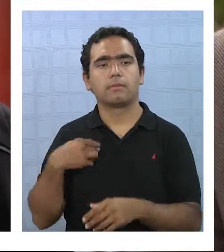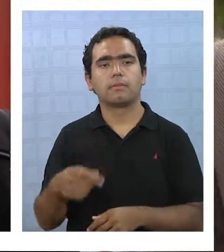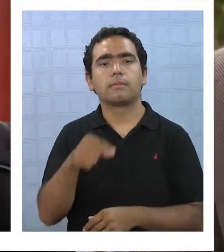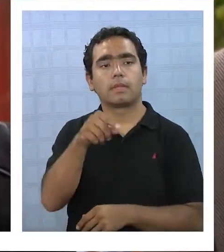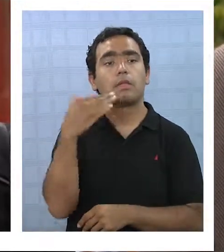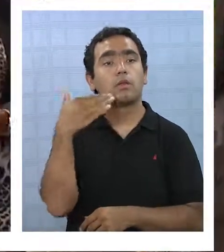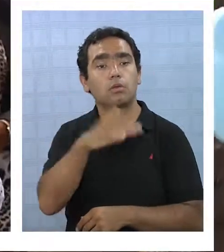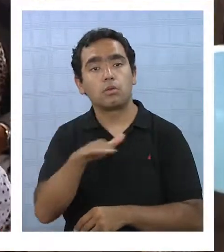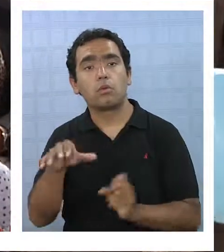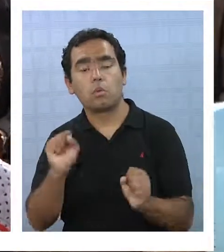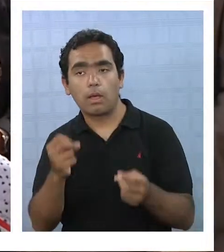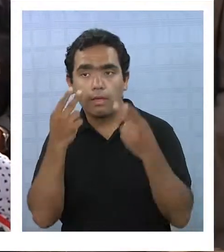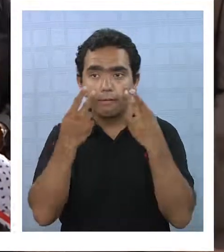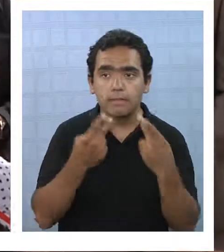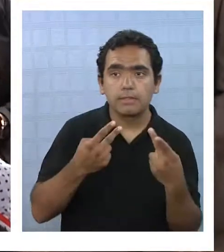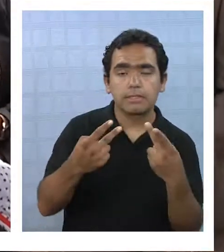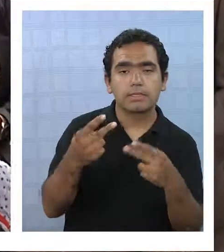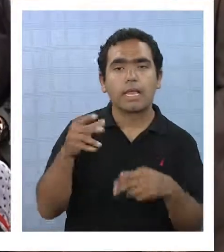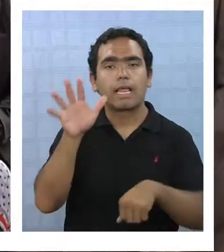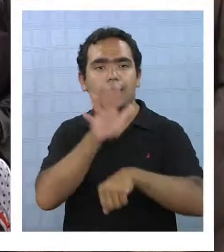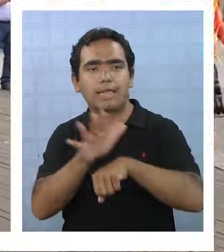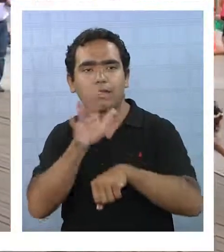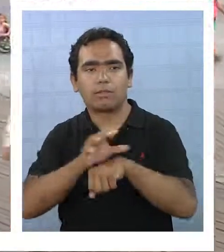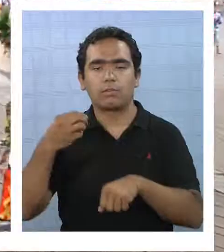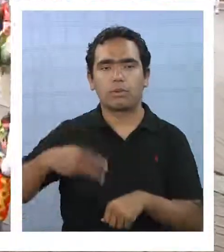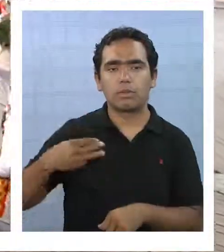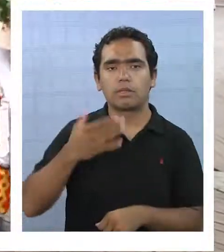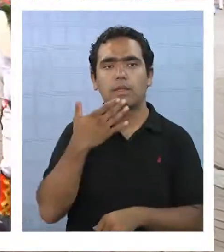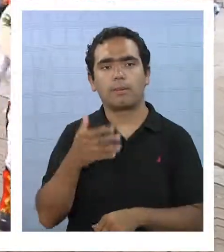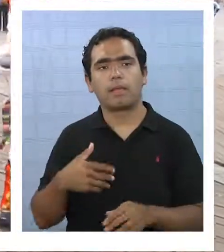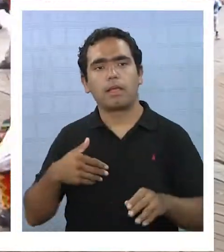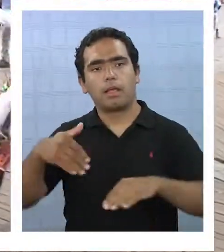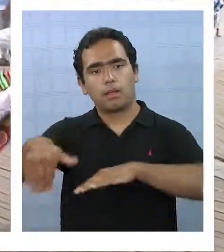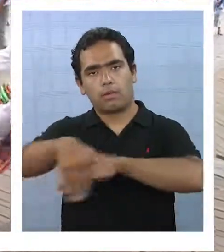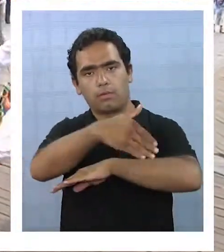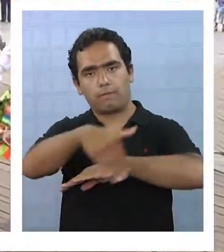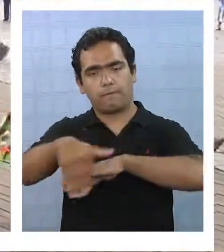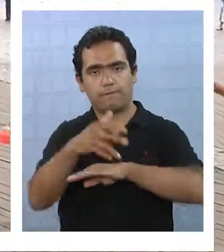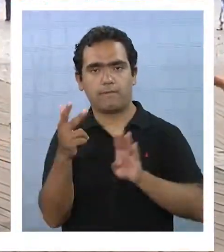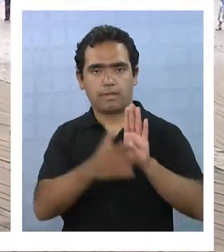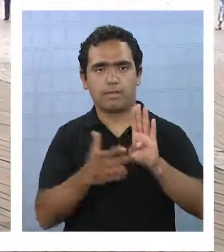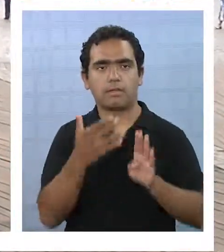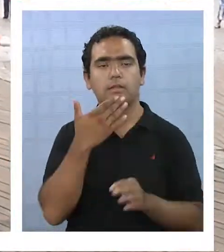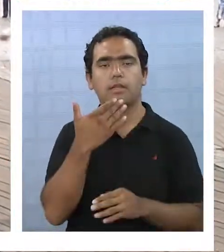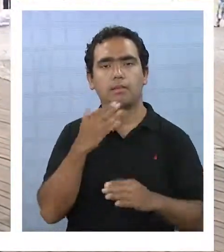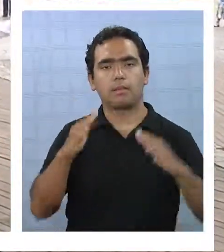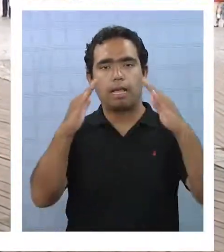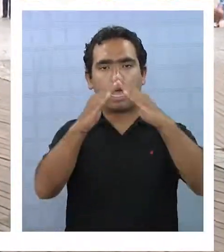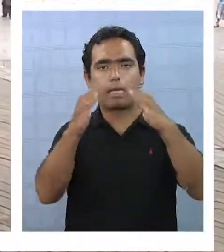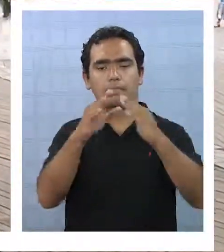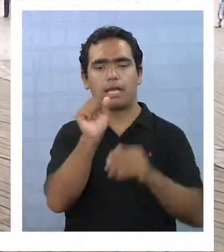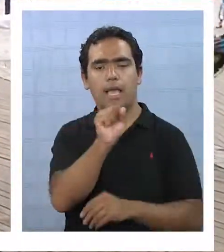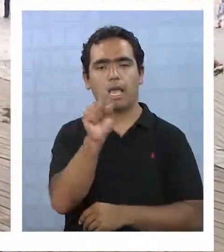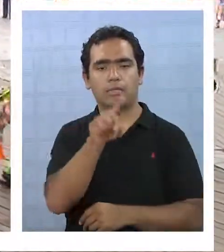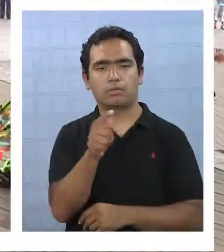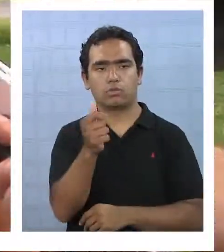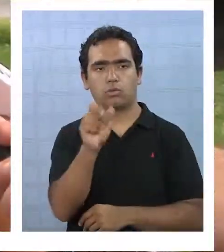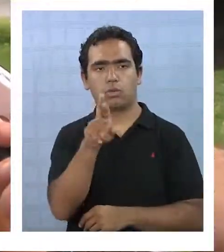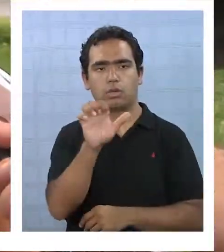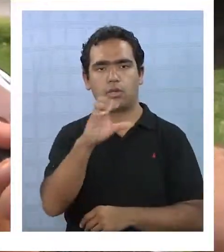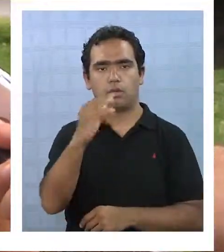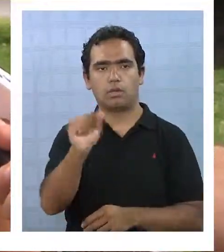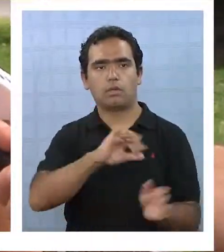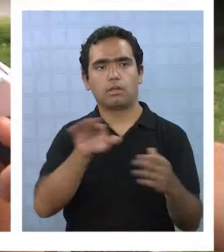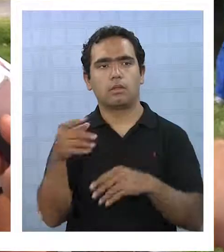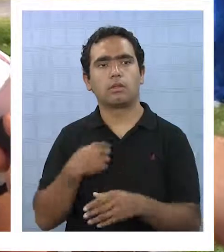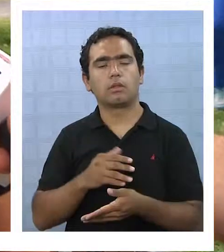los niños podrán visitar el Teatro Municipal, el Museo Regional, Paseo Baquedano y el Palacio Astoreca. Toda esta propuesta va a ser durante hasta el día 2